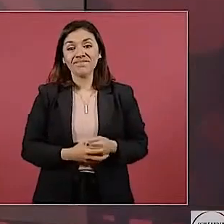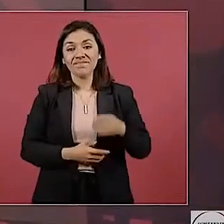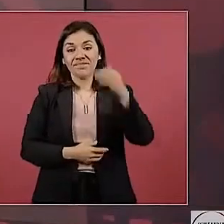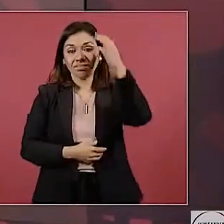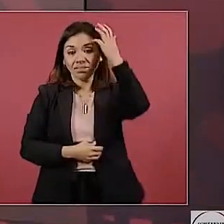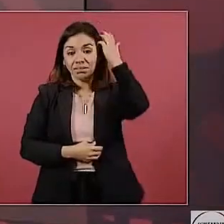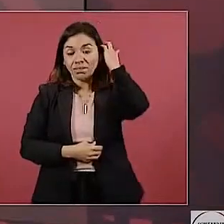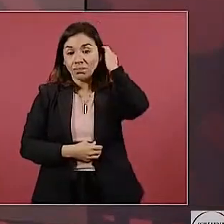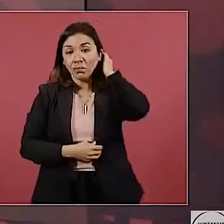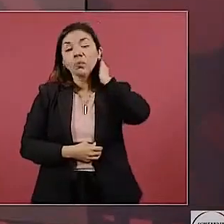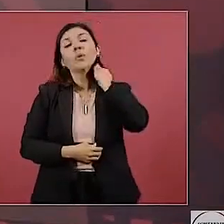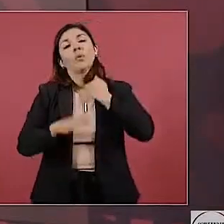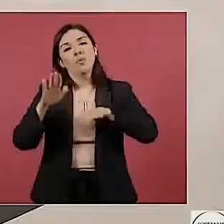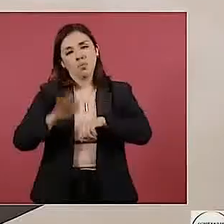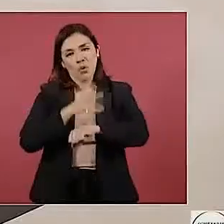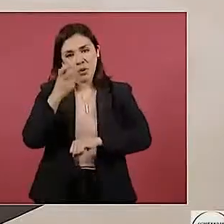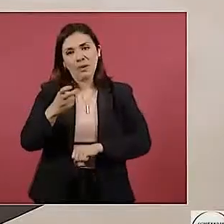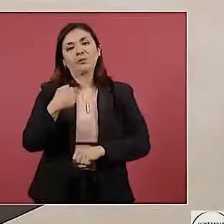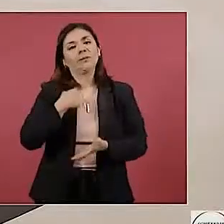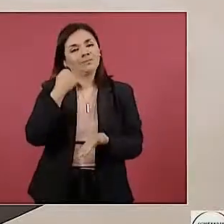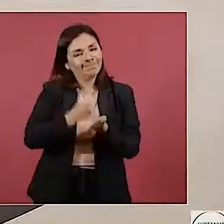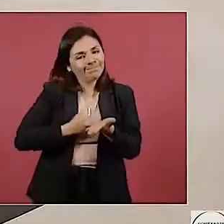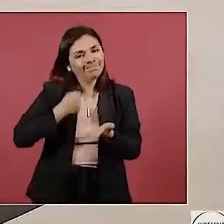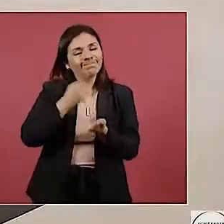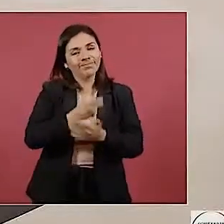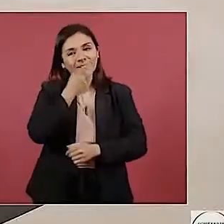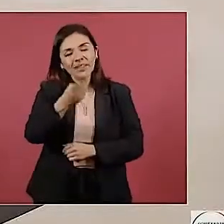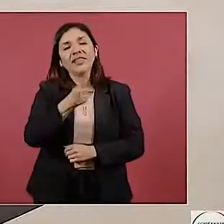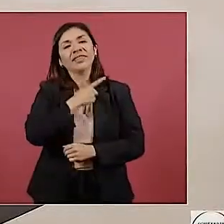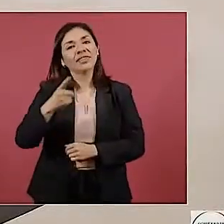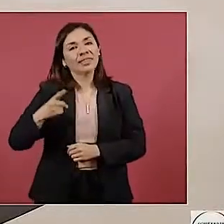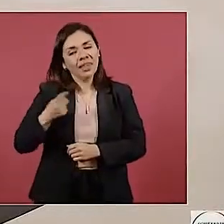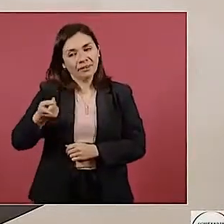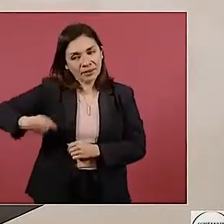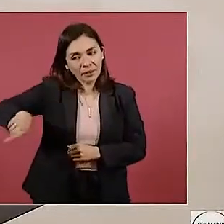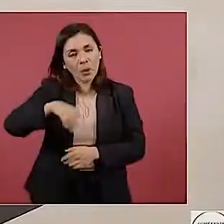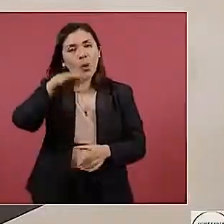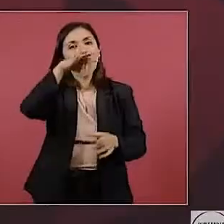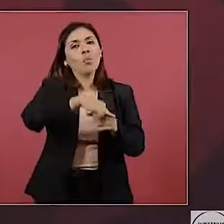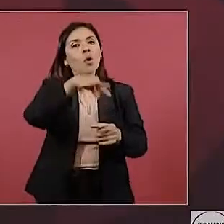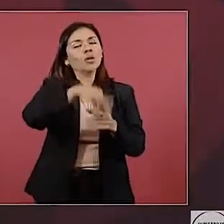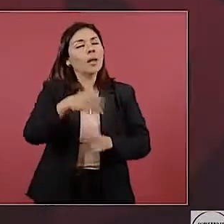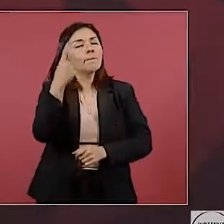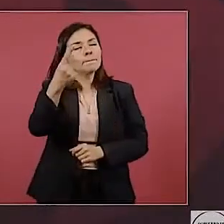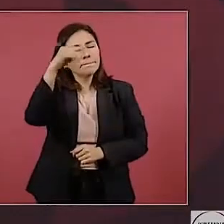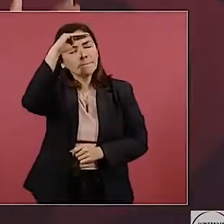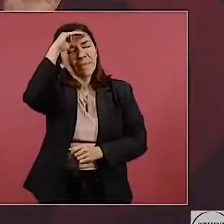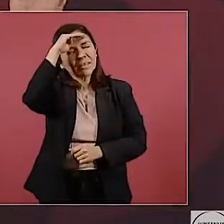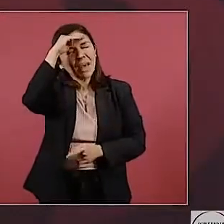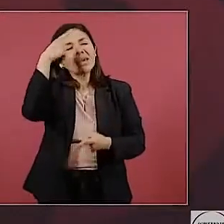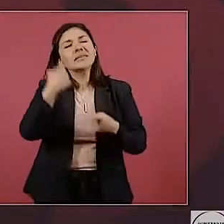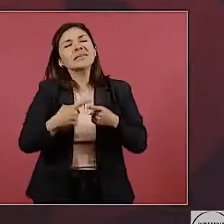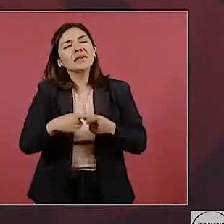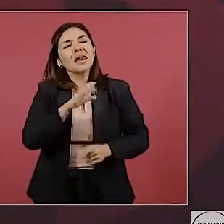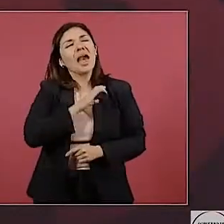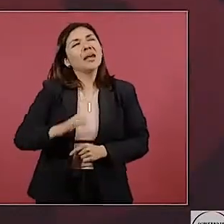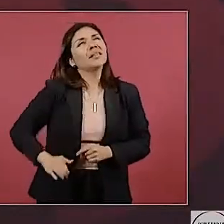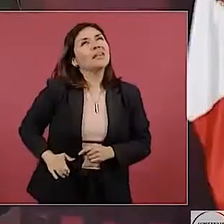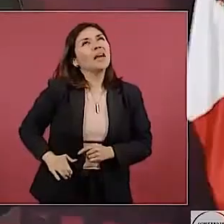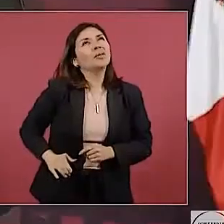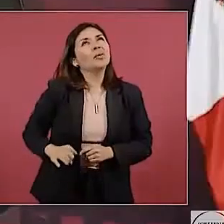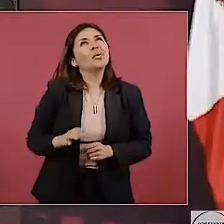Y por eso insisto en que hay que votar pensando en el candidato o en la candidata,